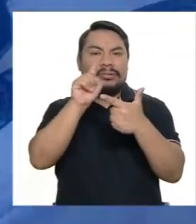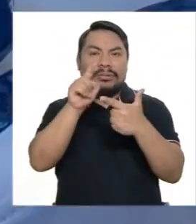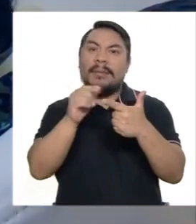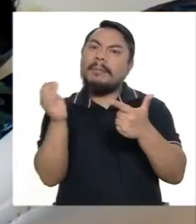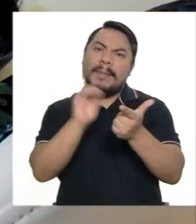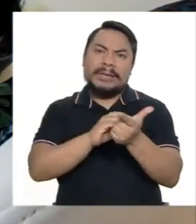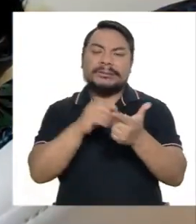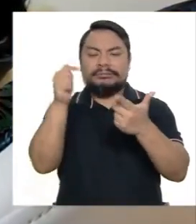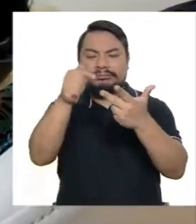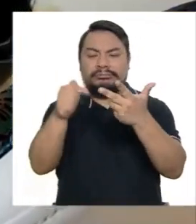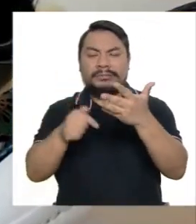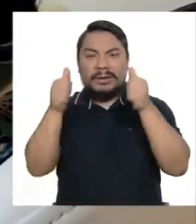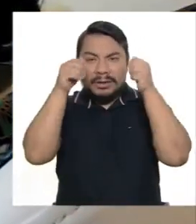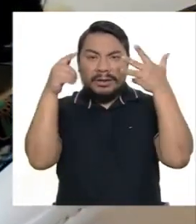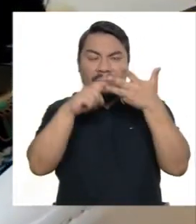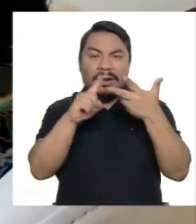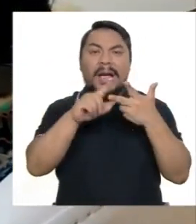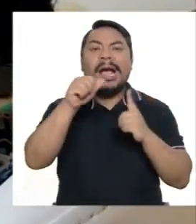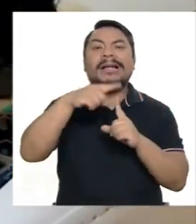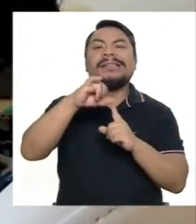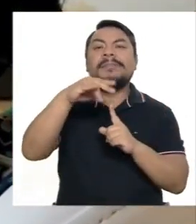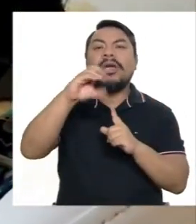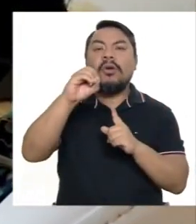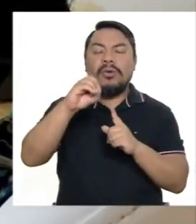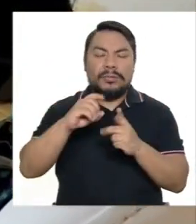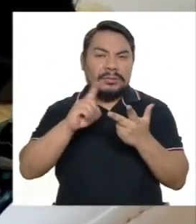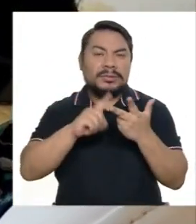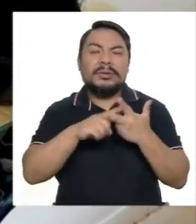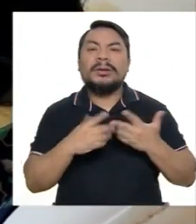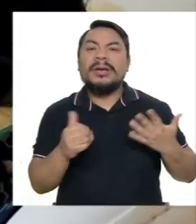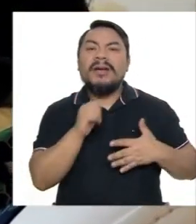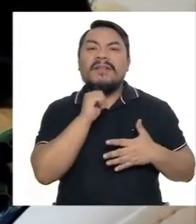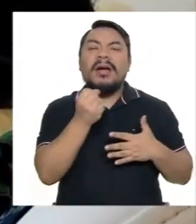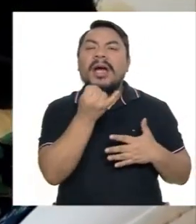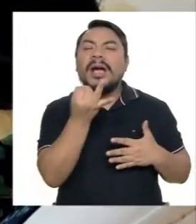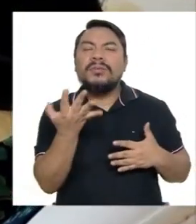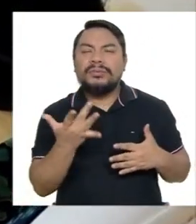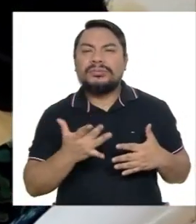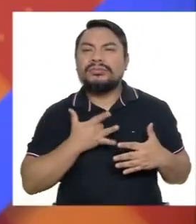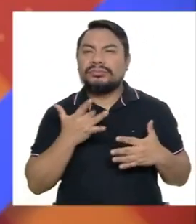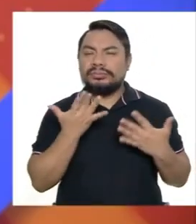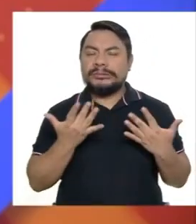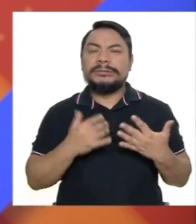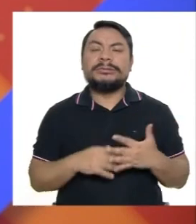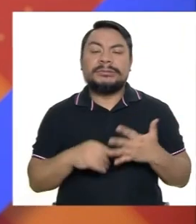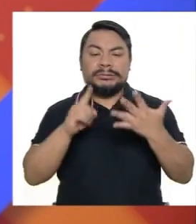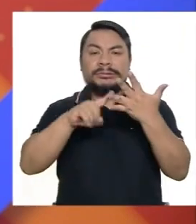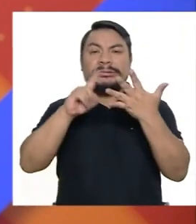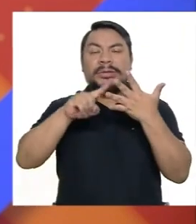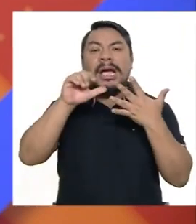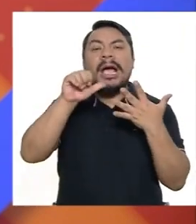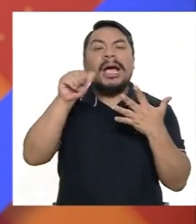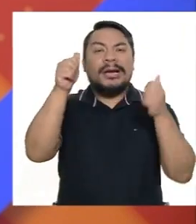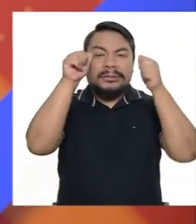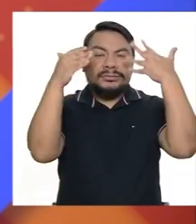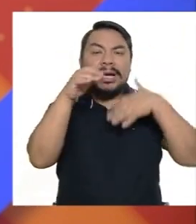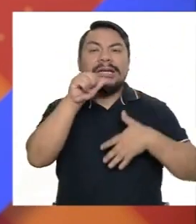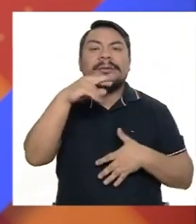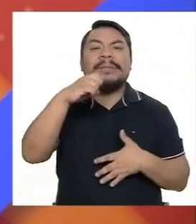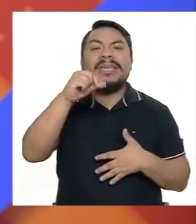ahí. Tenemos autismo, el autismo atípico, que es como que le faltan algunos signos. Tenemos el Asperger